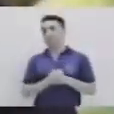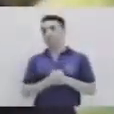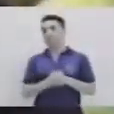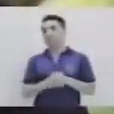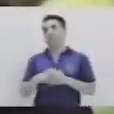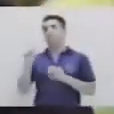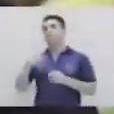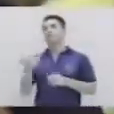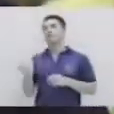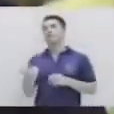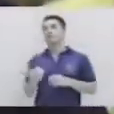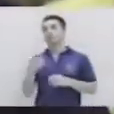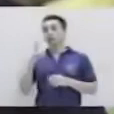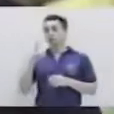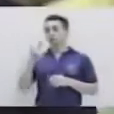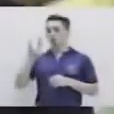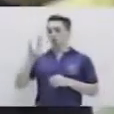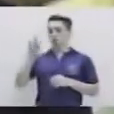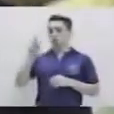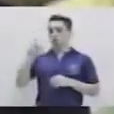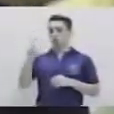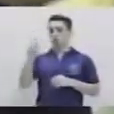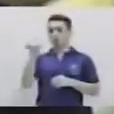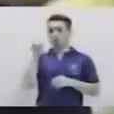Luego tenemos el durazno.